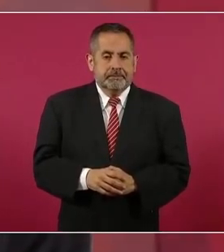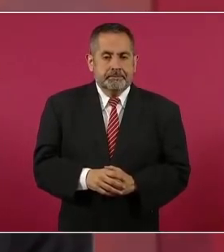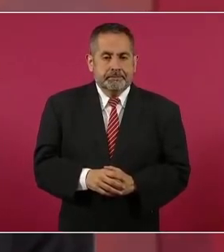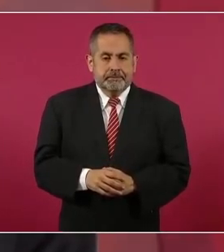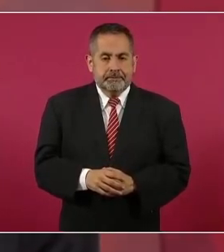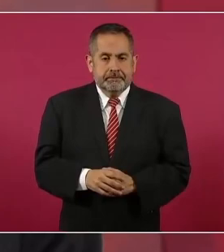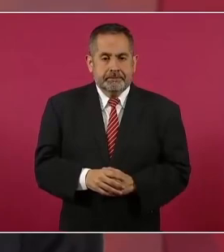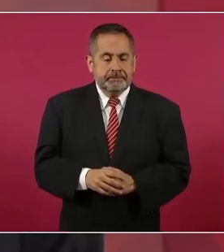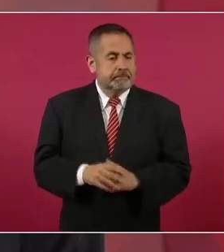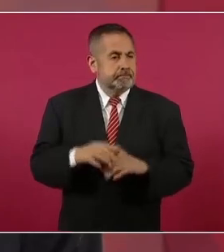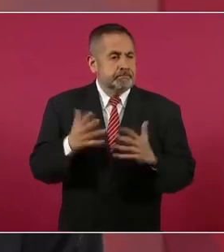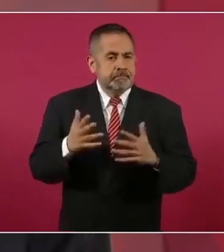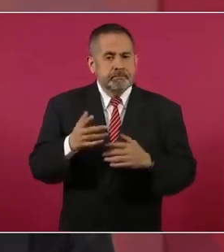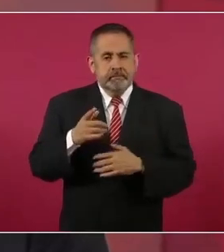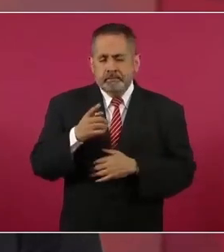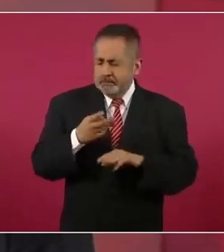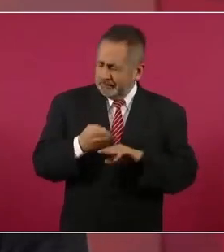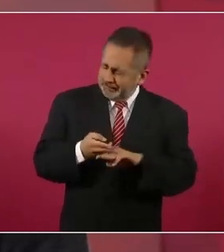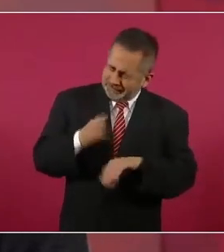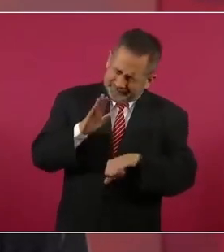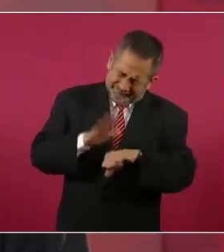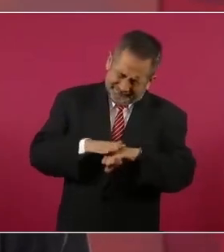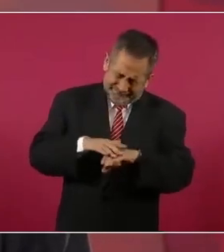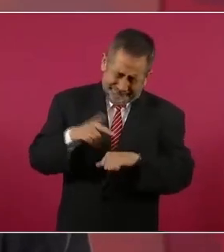lo que más me molesta